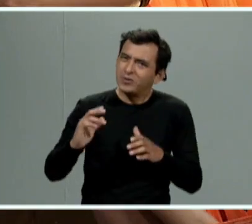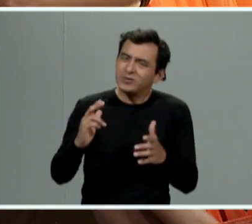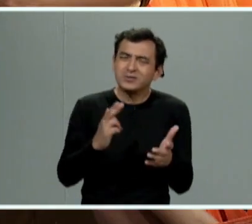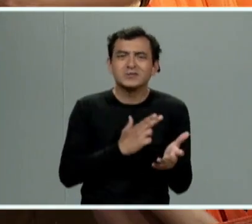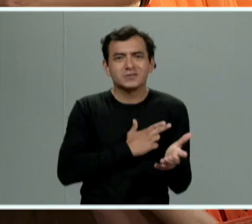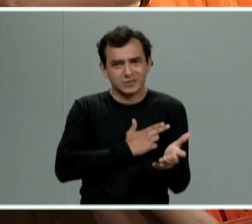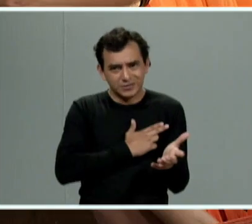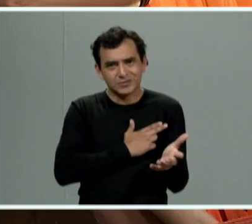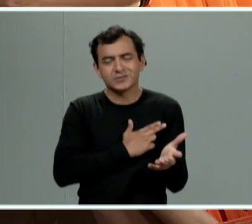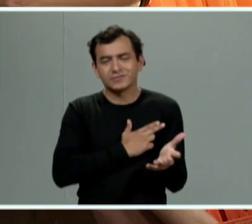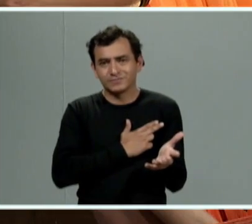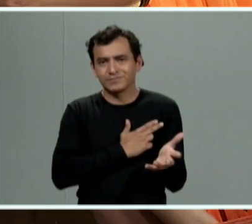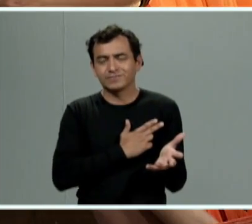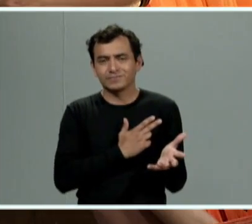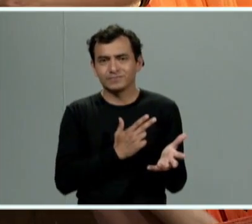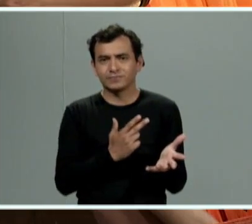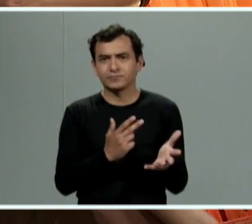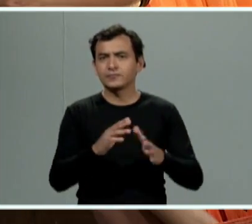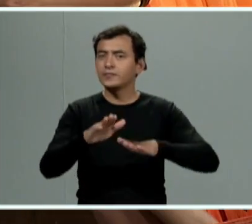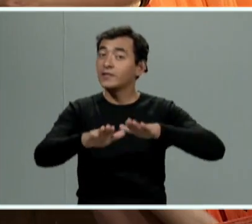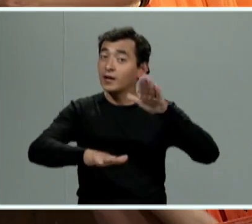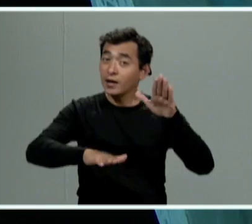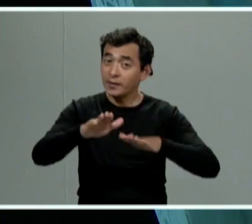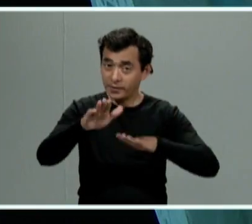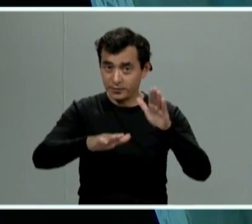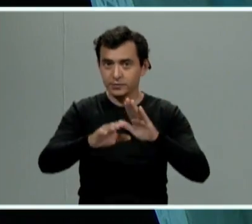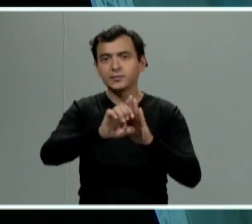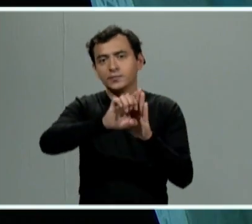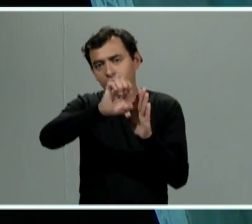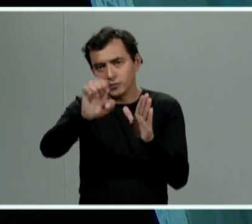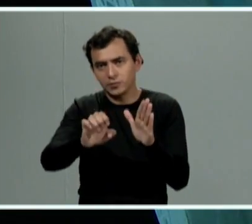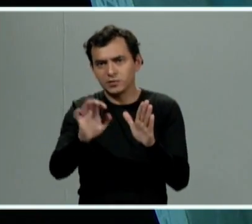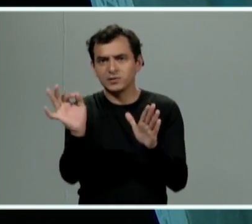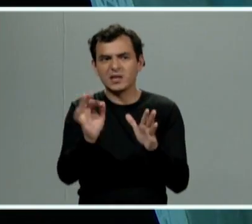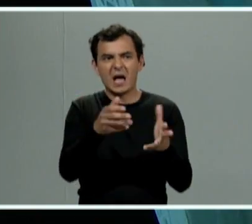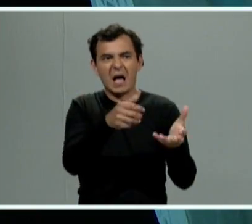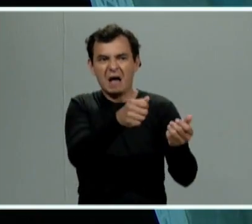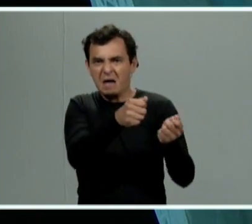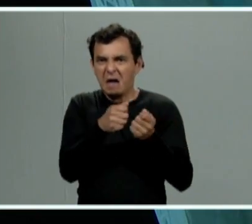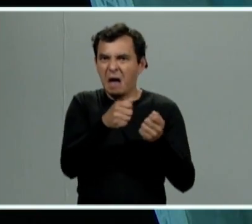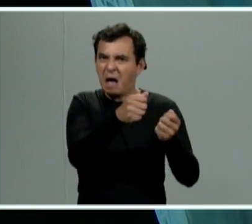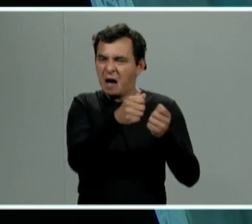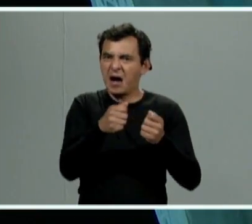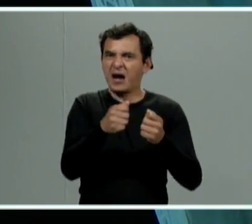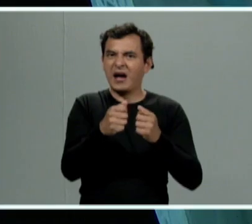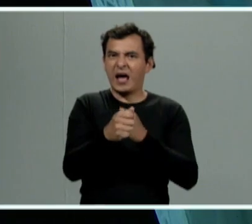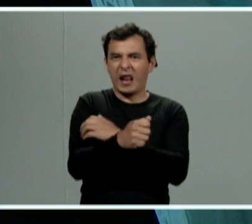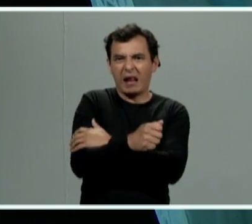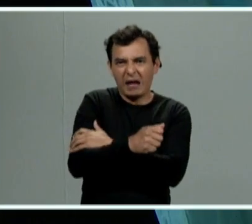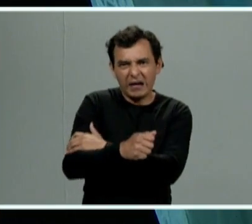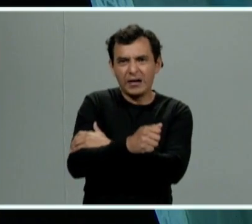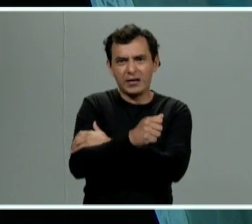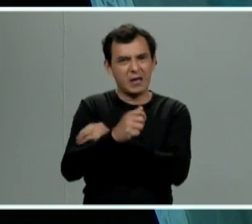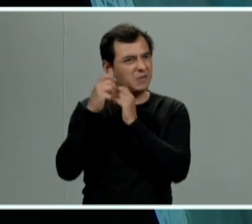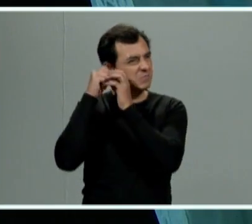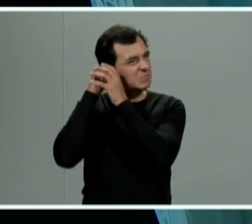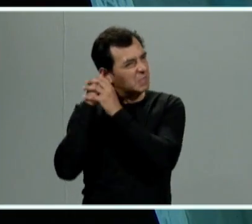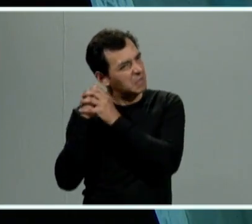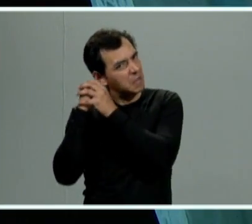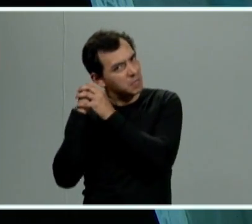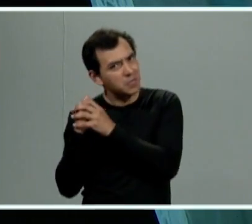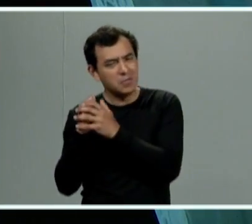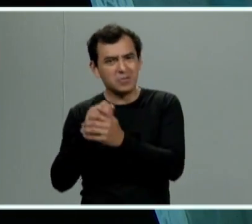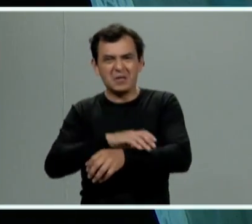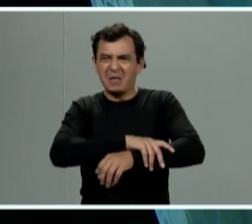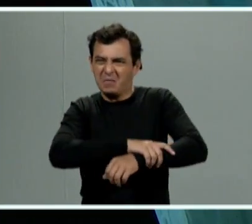en algunas ocasiones por ejemplo se pueden dar jaloneos se pueden dar jaloneos de cabello jaloneos de